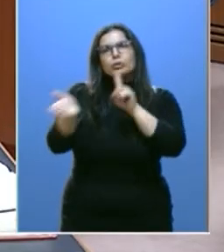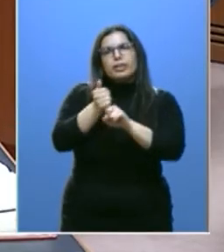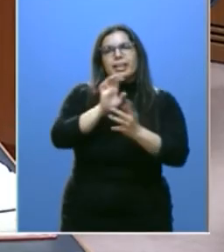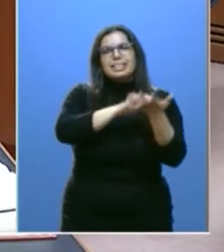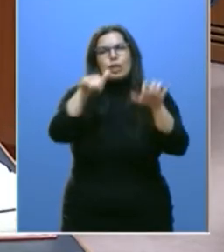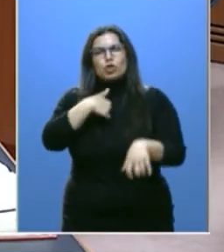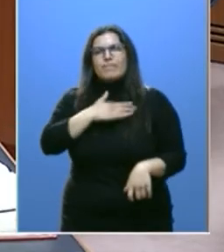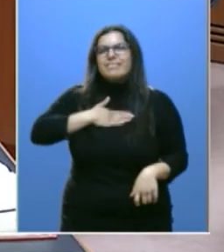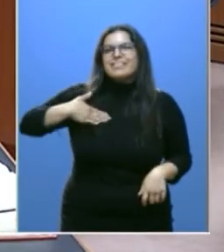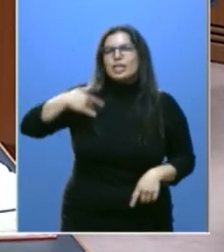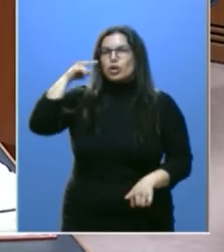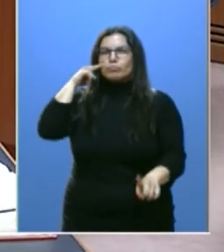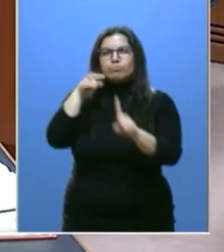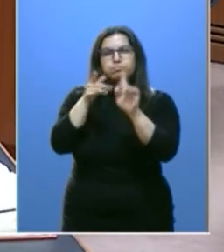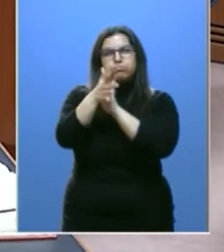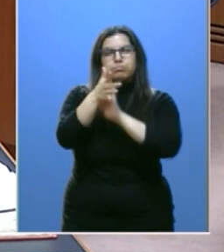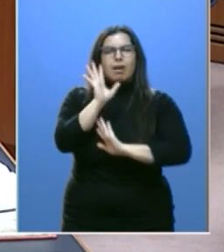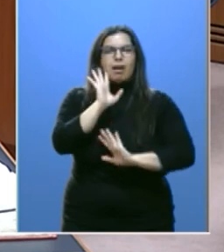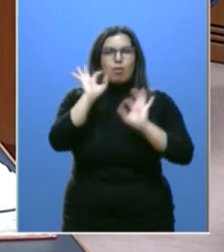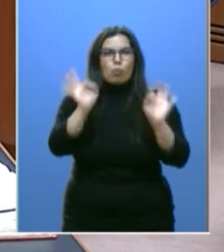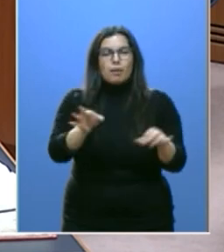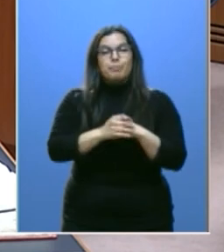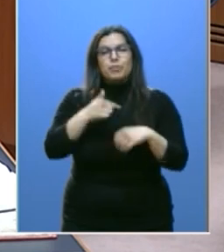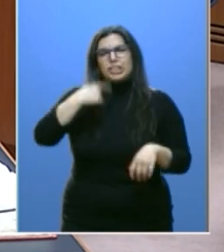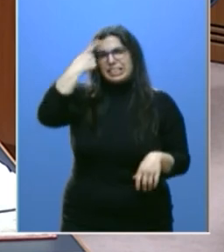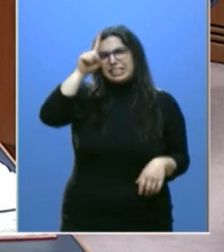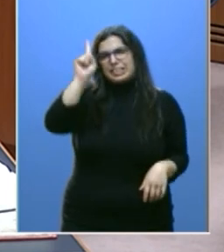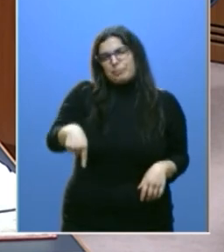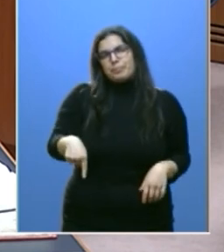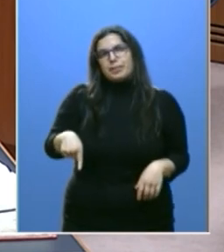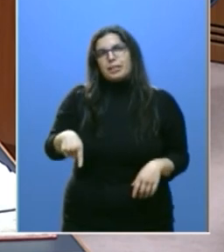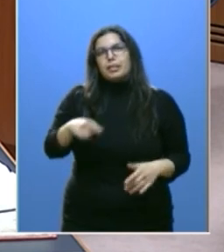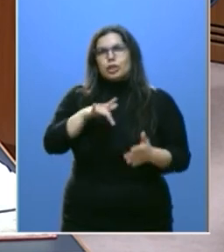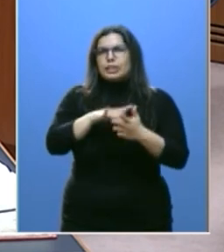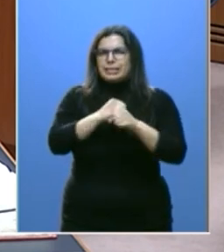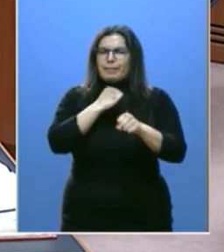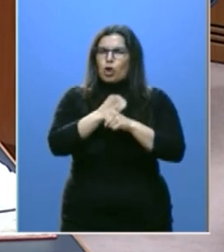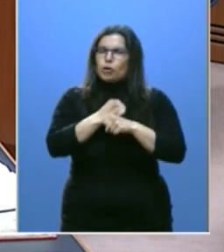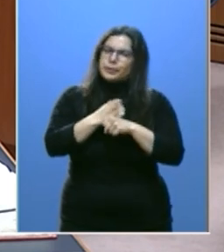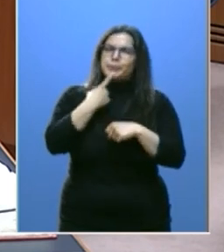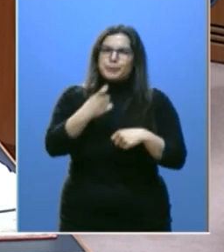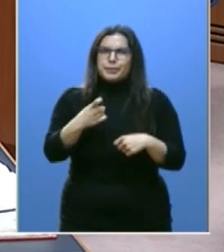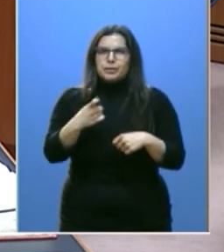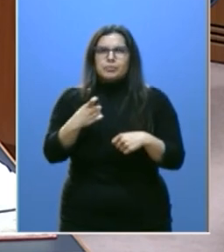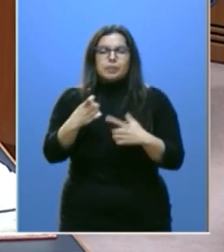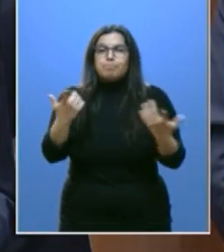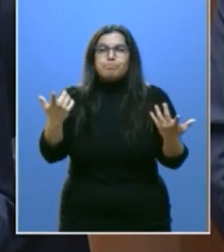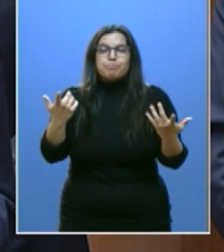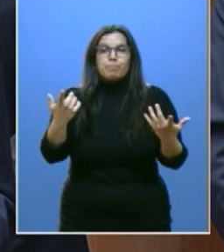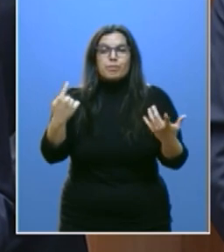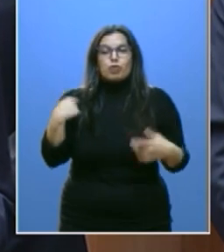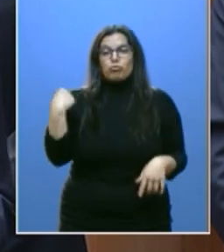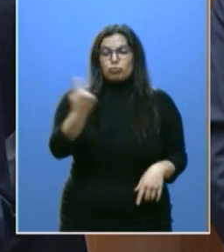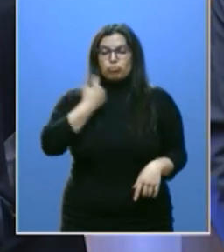que ambiciono y que les he explicado. Soy consciente también de que es una ingente tarea que no se puede abordar en